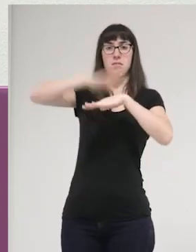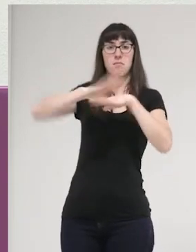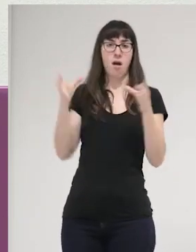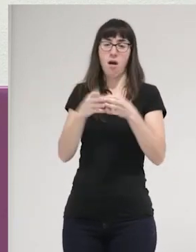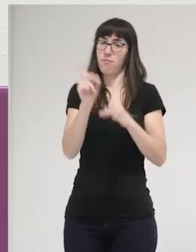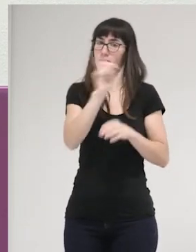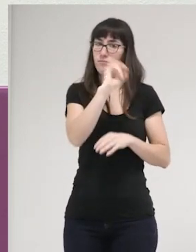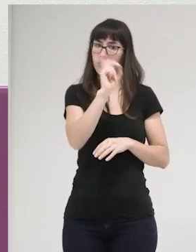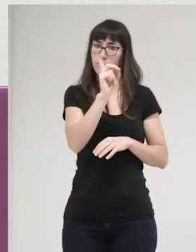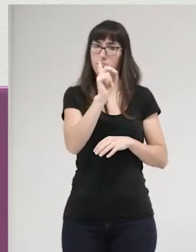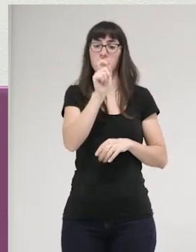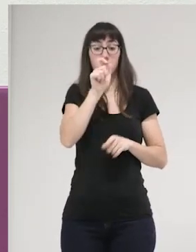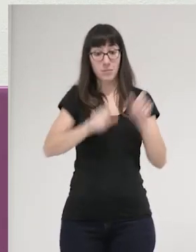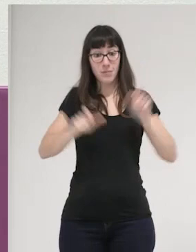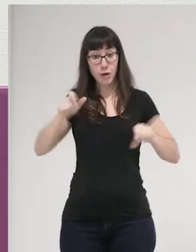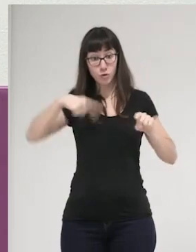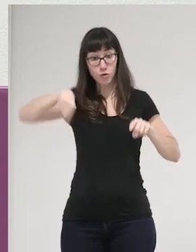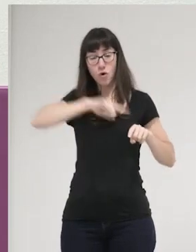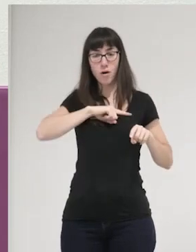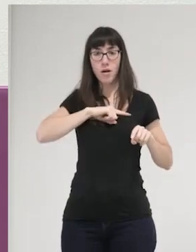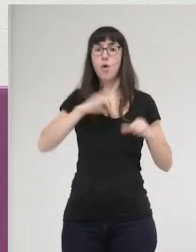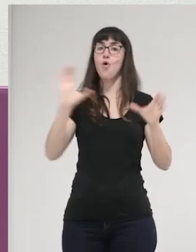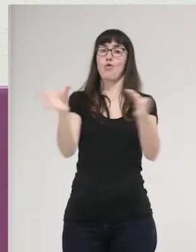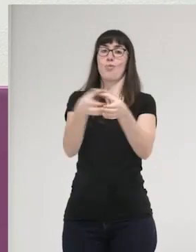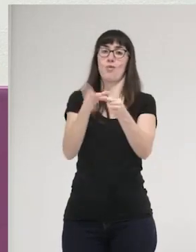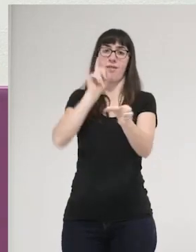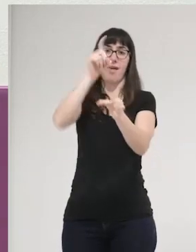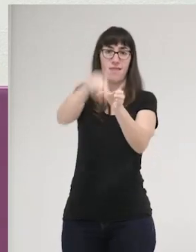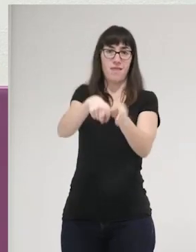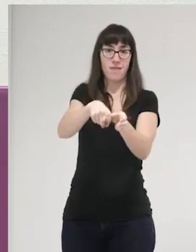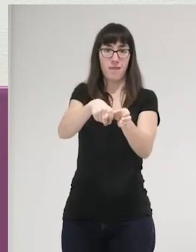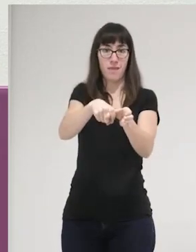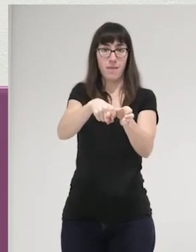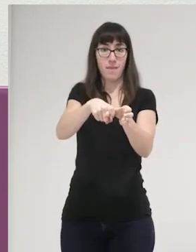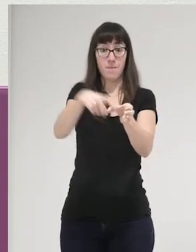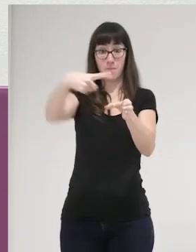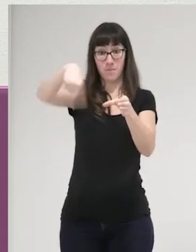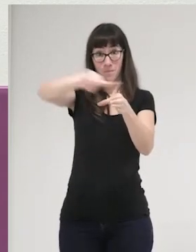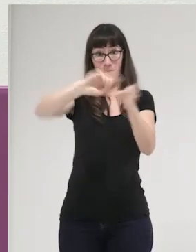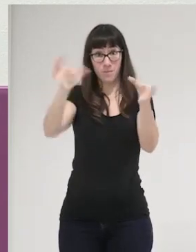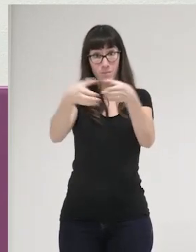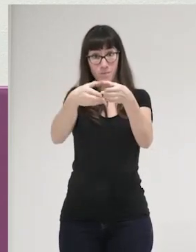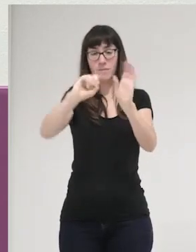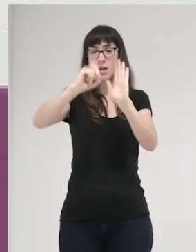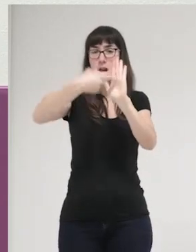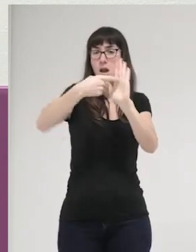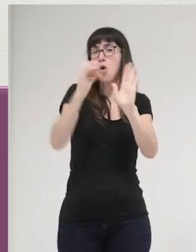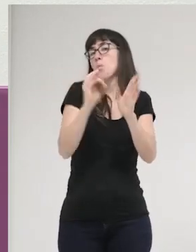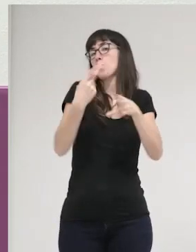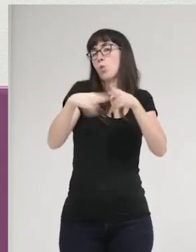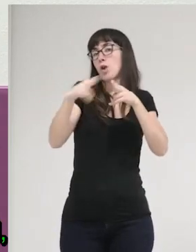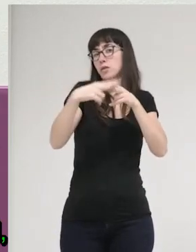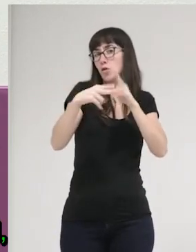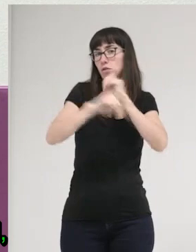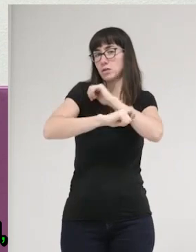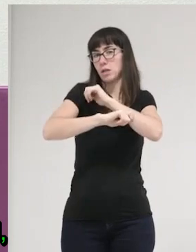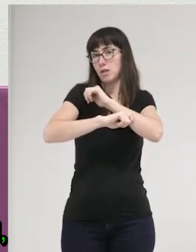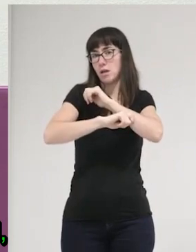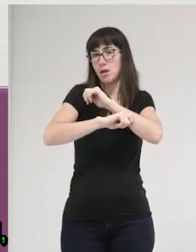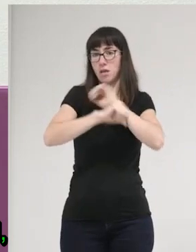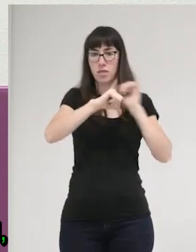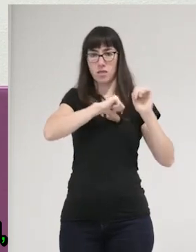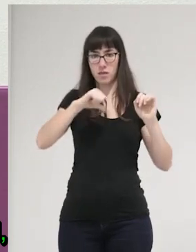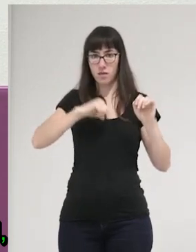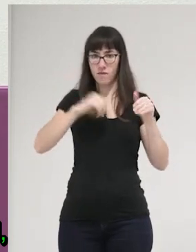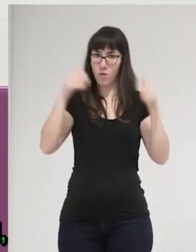es decir, las personas formamos parte de una comunidad, y el hecho de que se legisle o se hagan estrategias políticas individuales en contra,